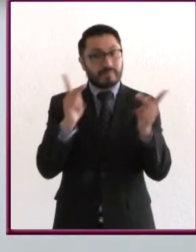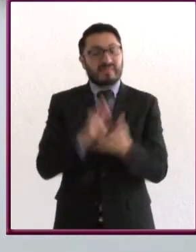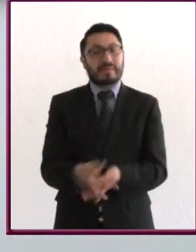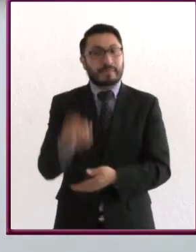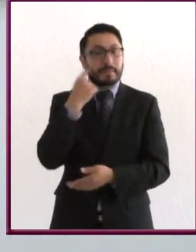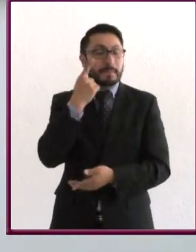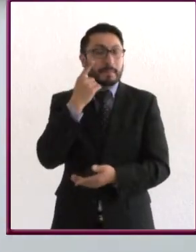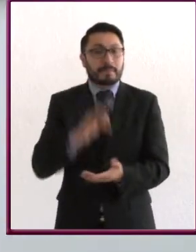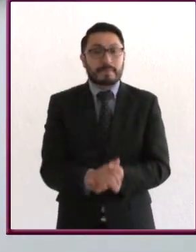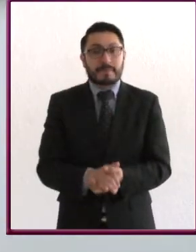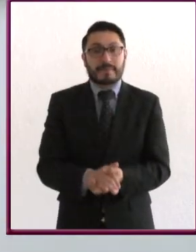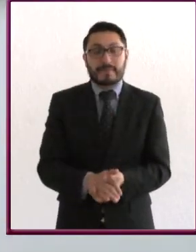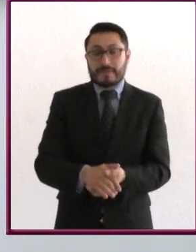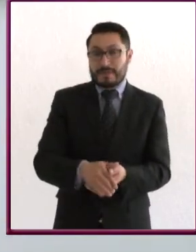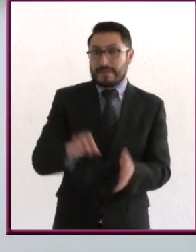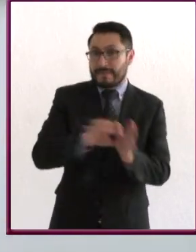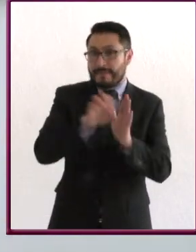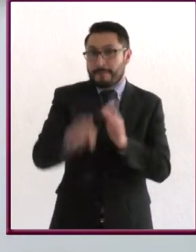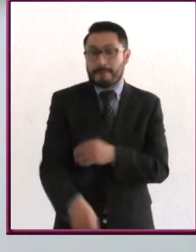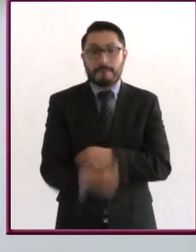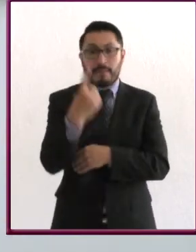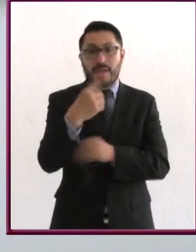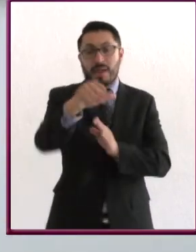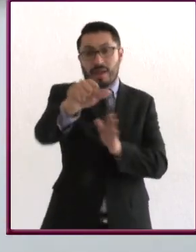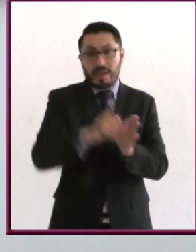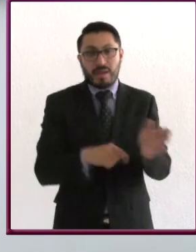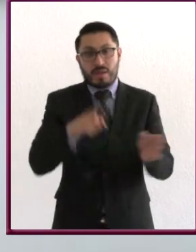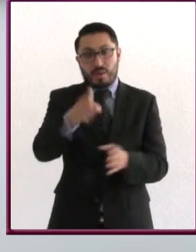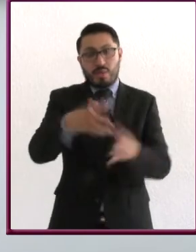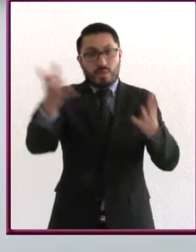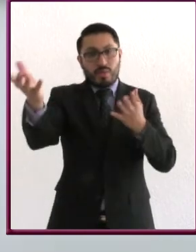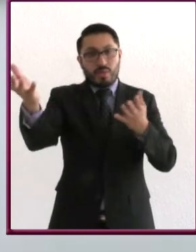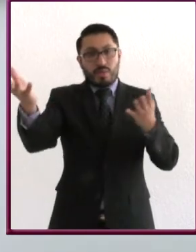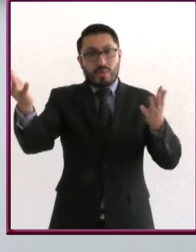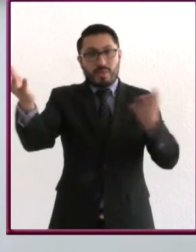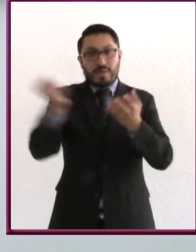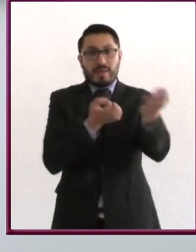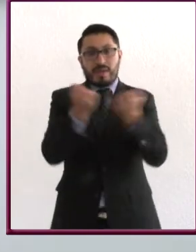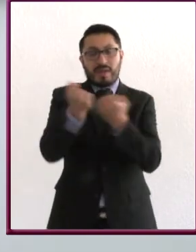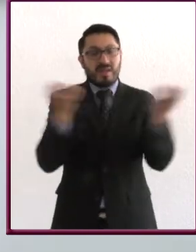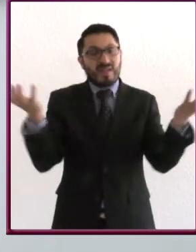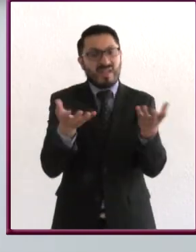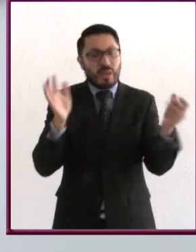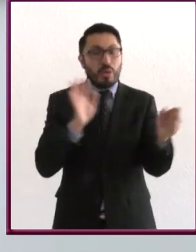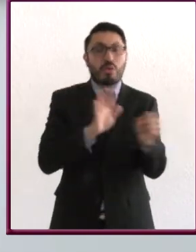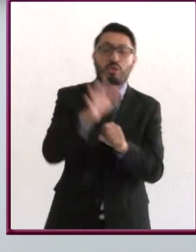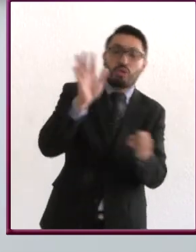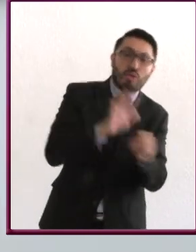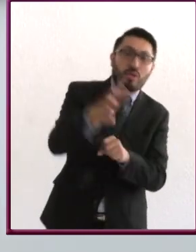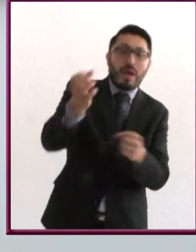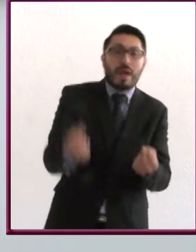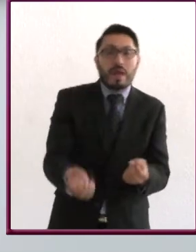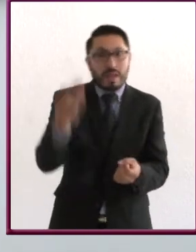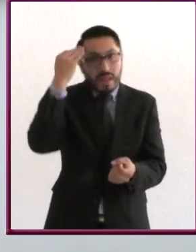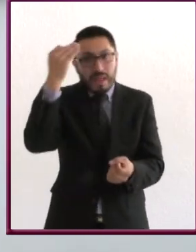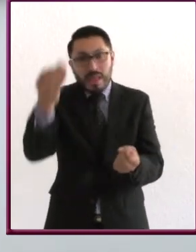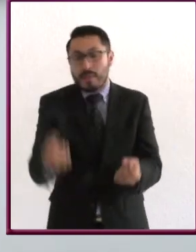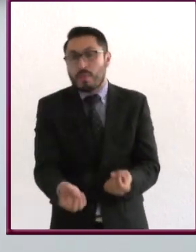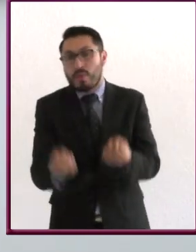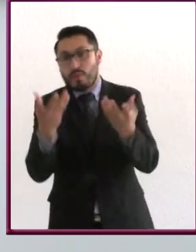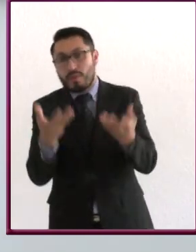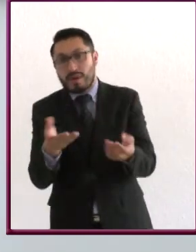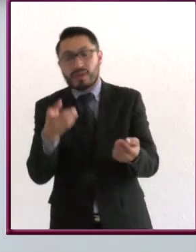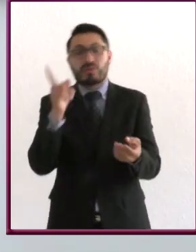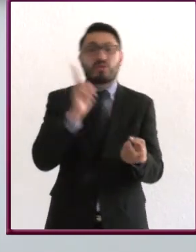tener el plan, pero ponernos por ejemplo un mes hacer el ejercicio, qué vamos a hacer, cuánto tiempo va a durar, en dónde lo